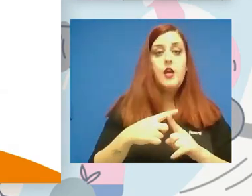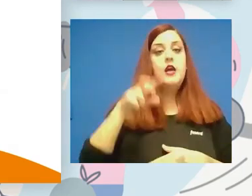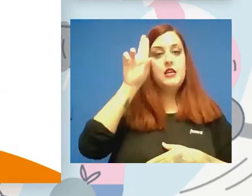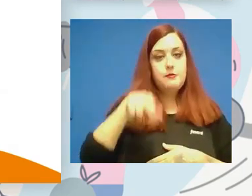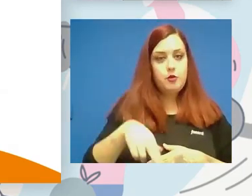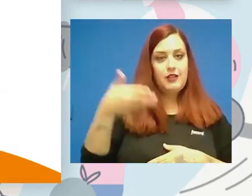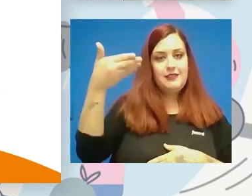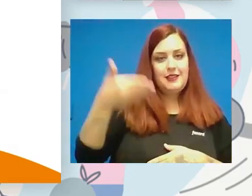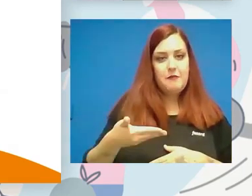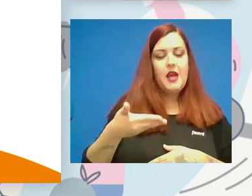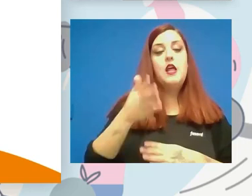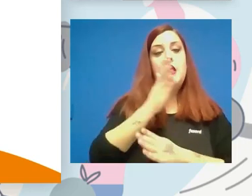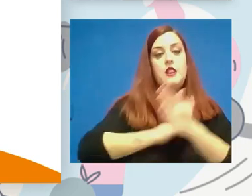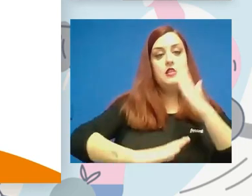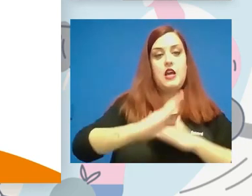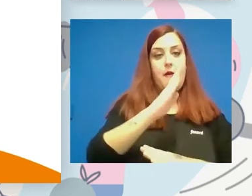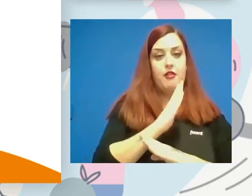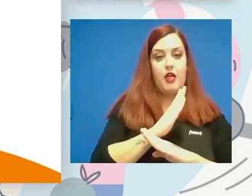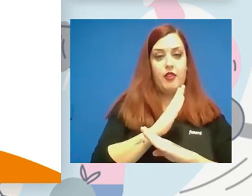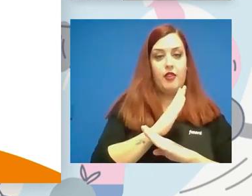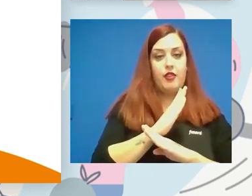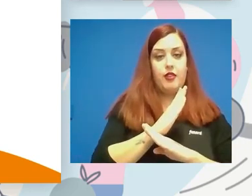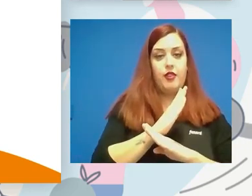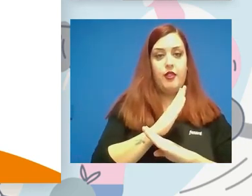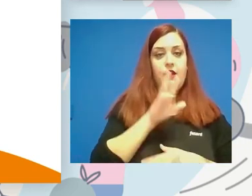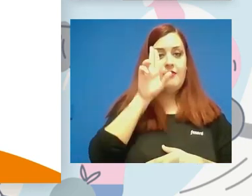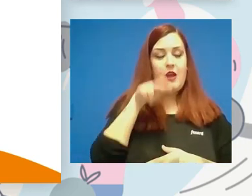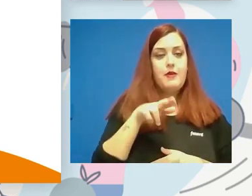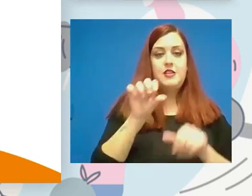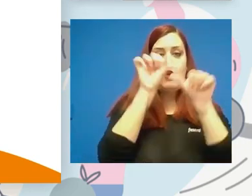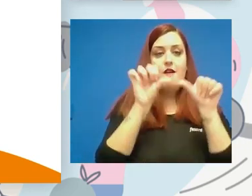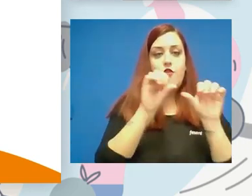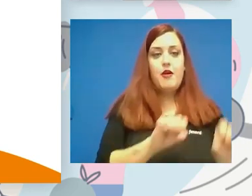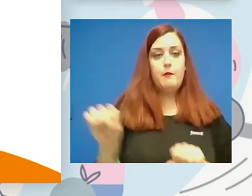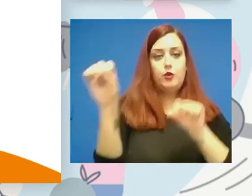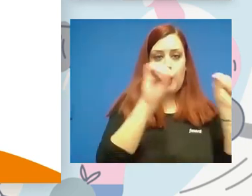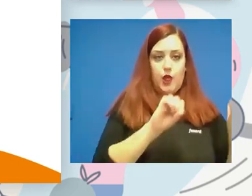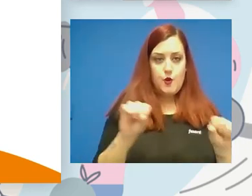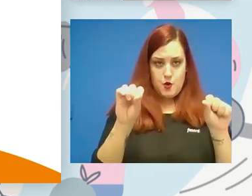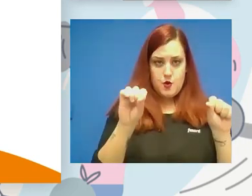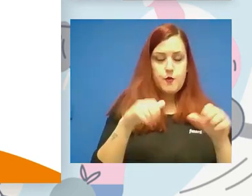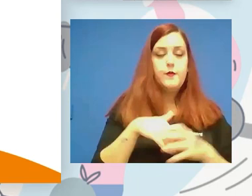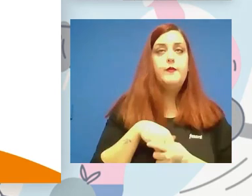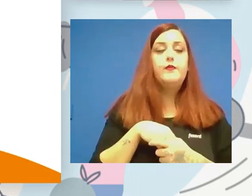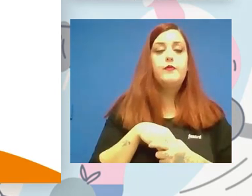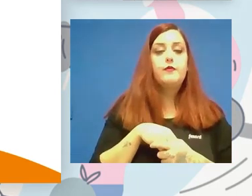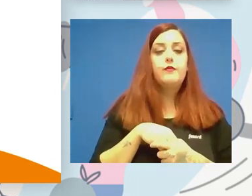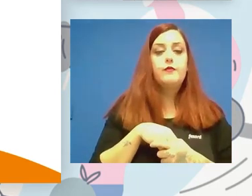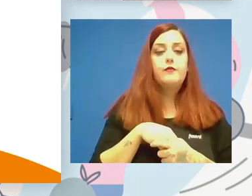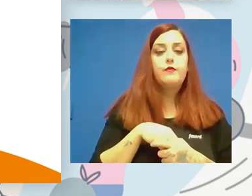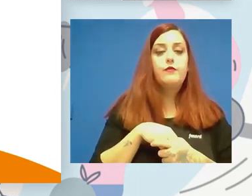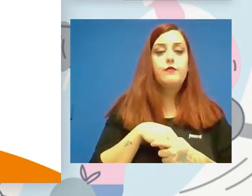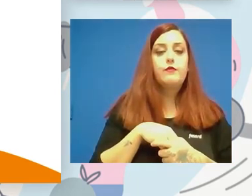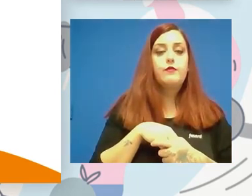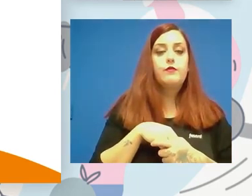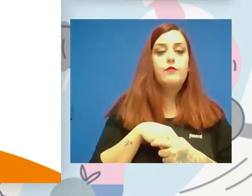también materia de protección en este sentido. Y, por último, pues, también se hacen